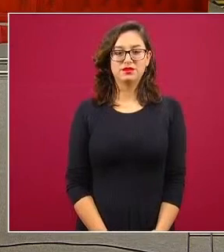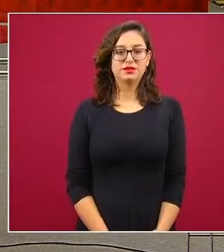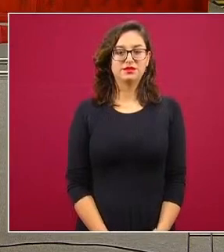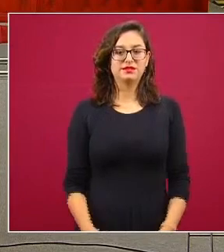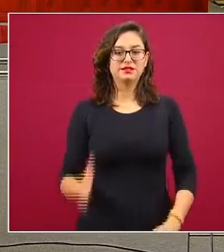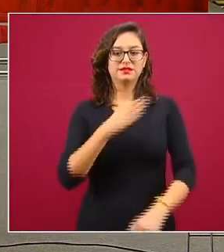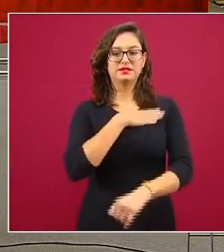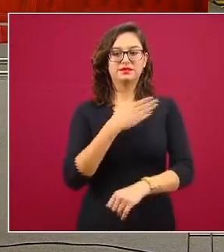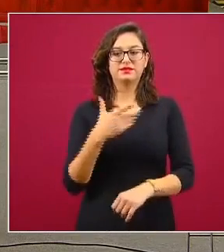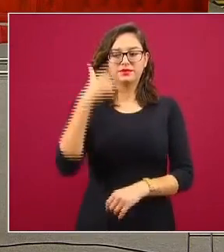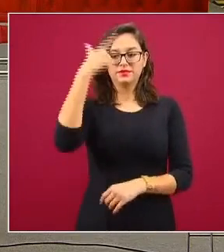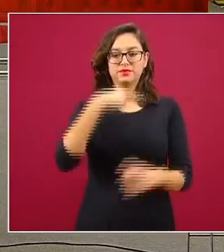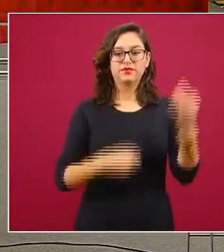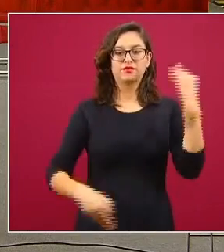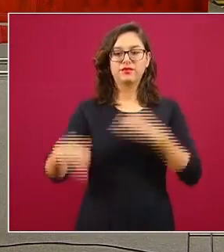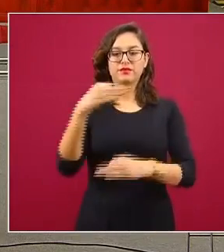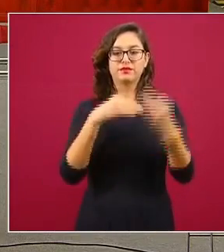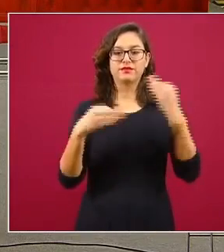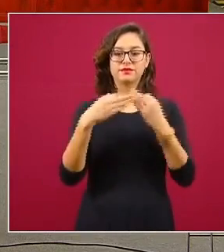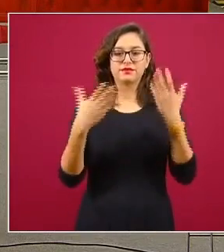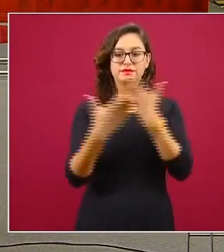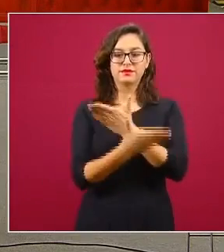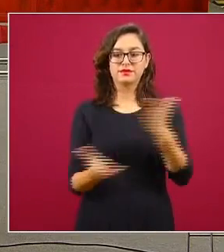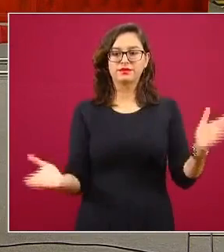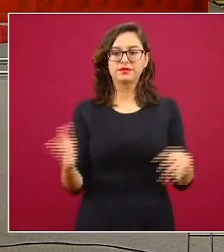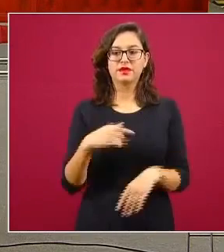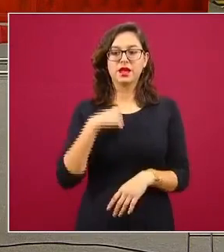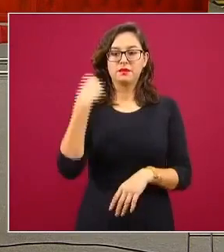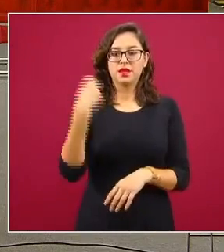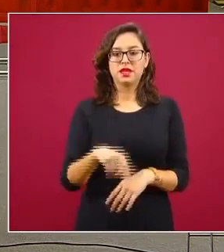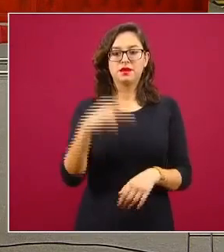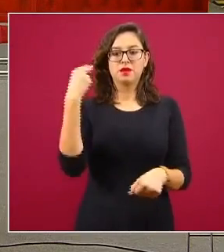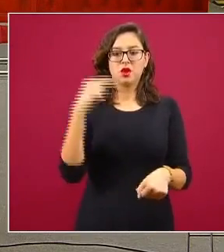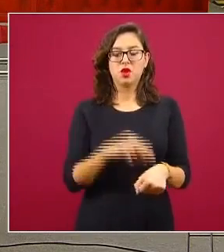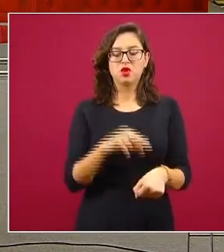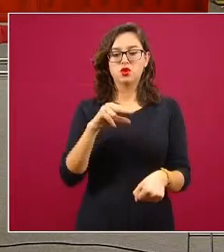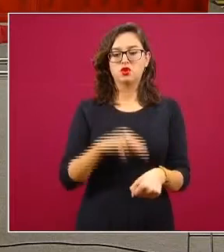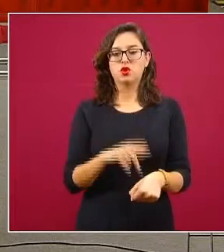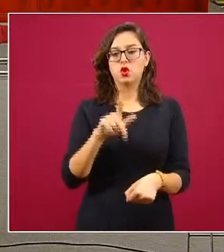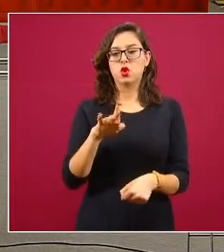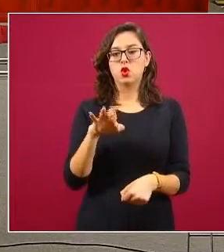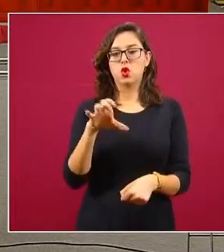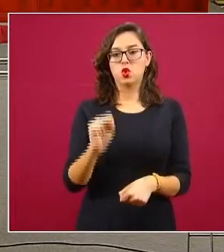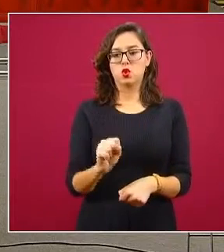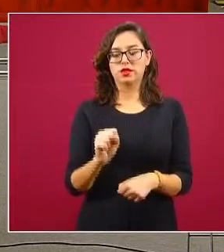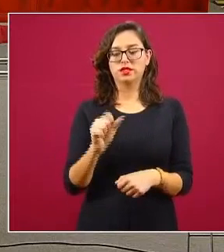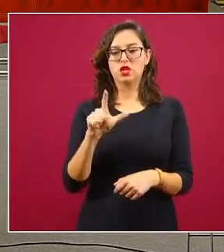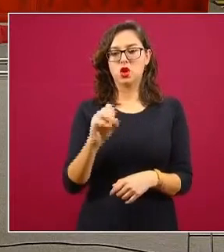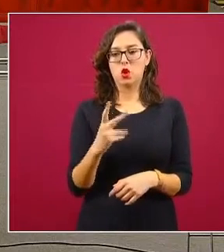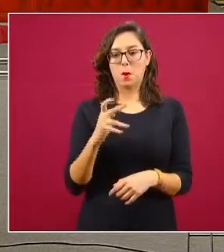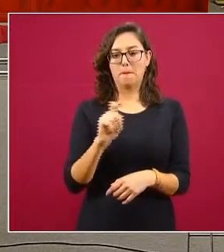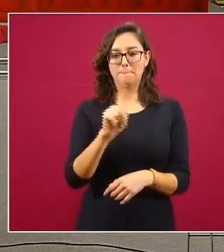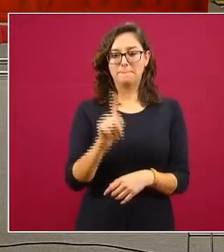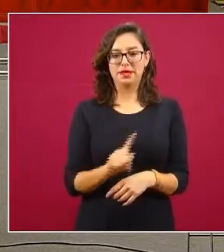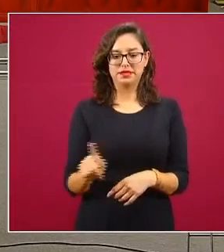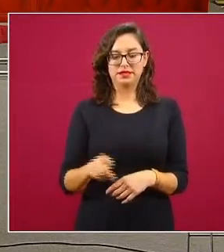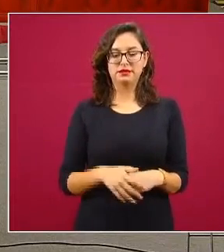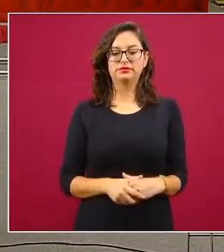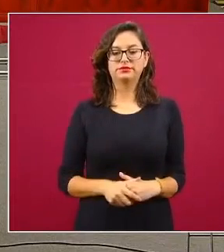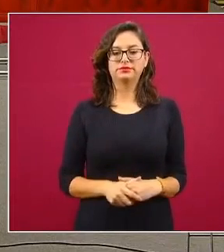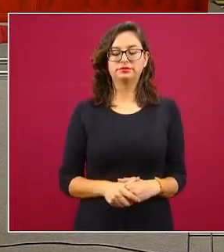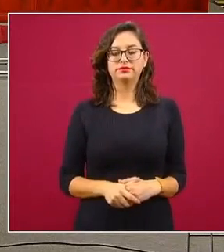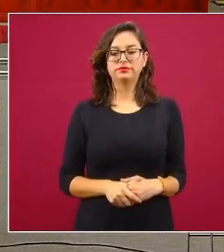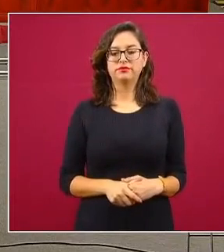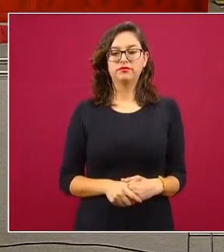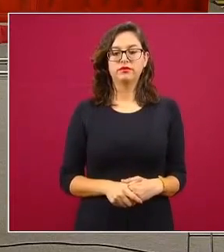Buenas noches, tengan todas y todos. Soy el doctor Ruy López Ridaura, director general de Senaprece. Y